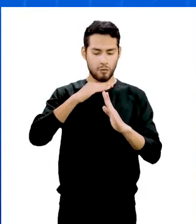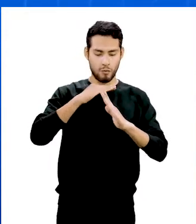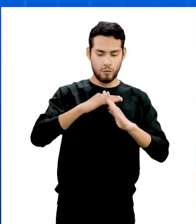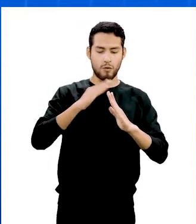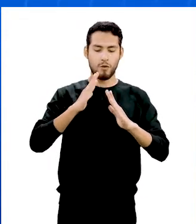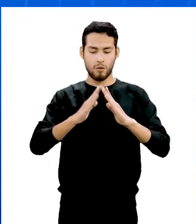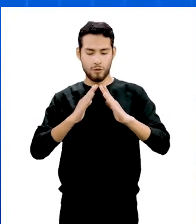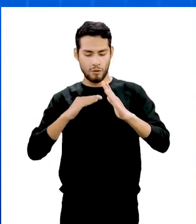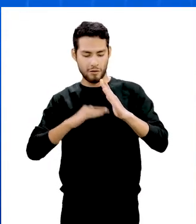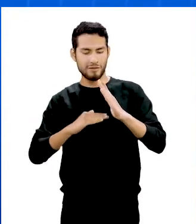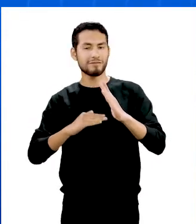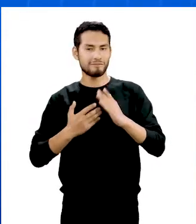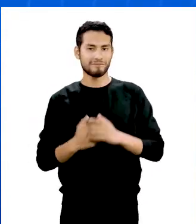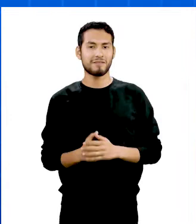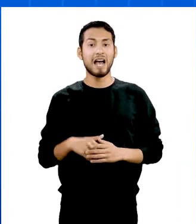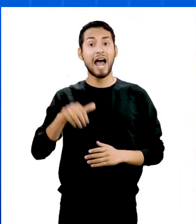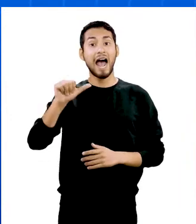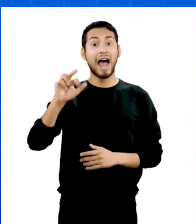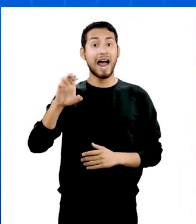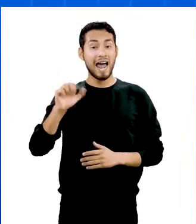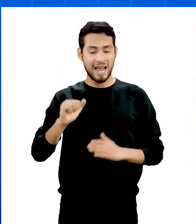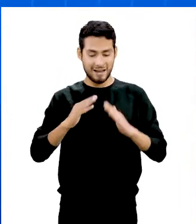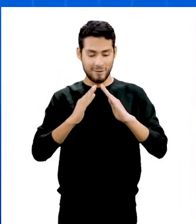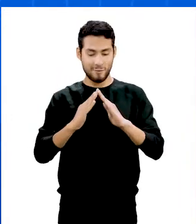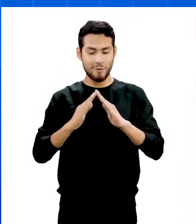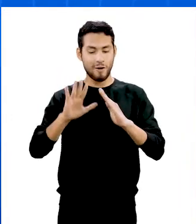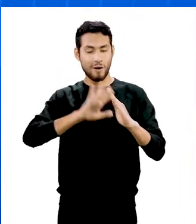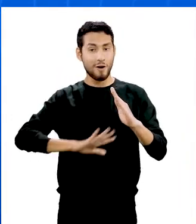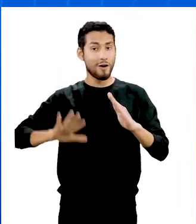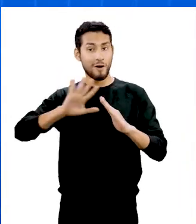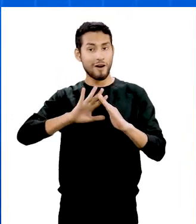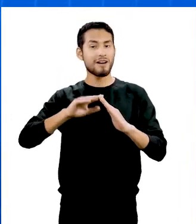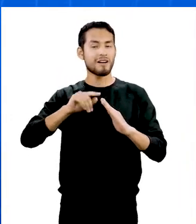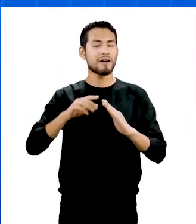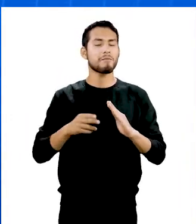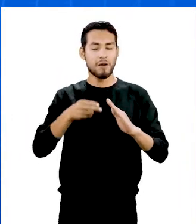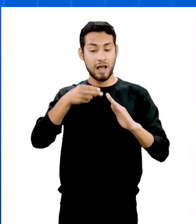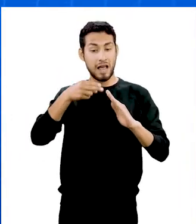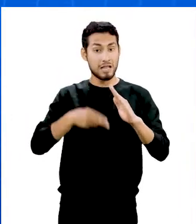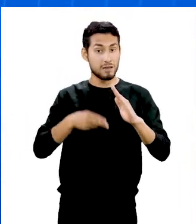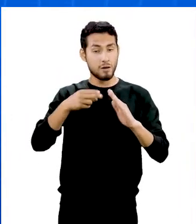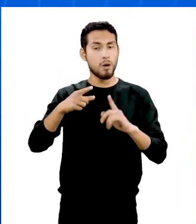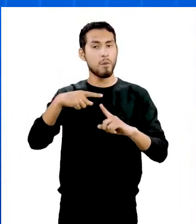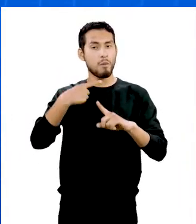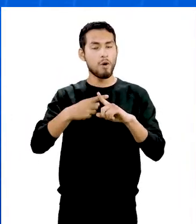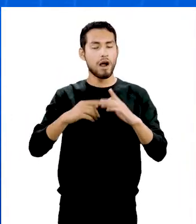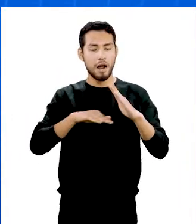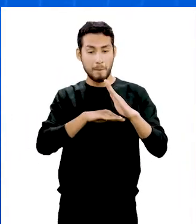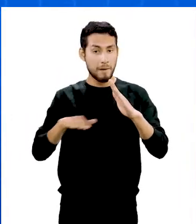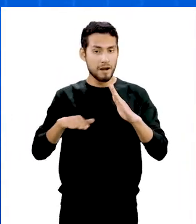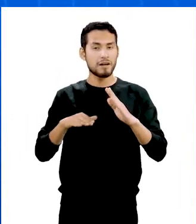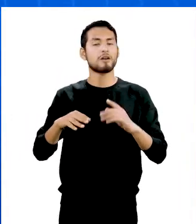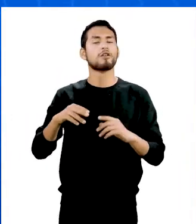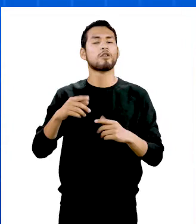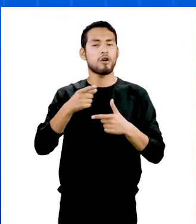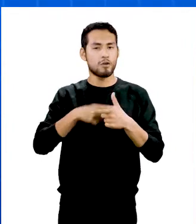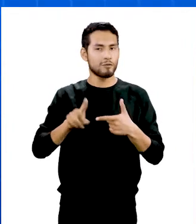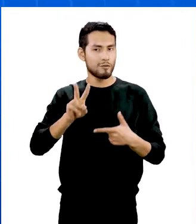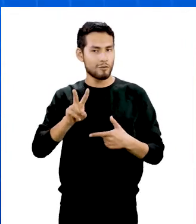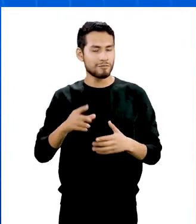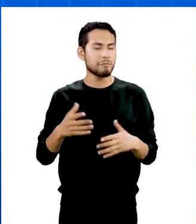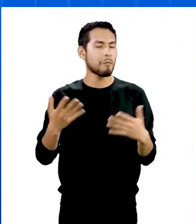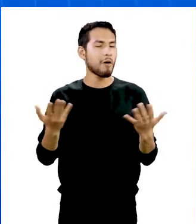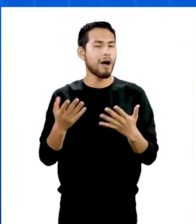sus lados. El área de un triángulo es igual a base por altura sobre 2. Como se